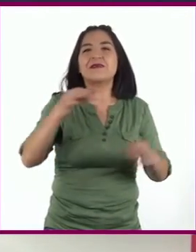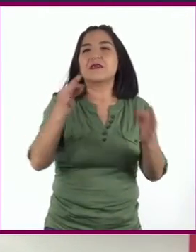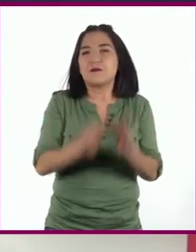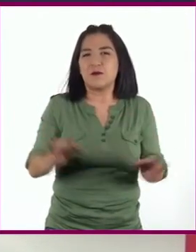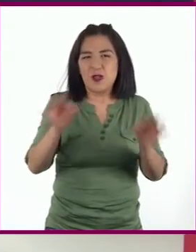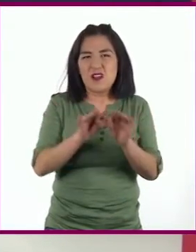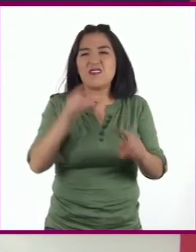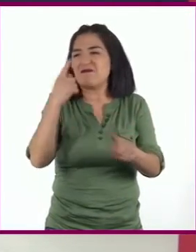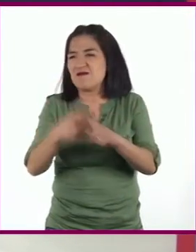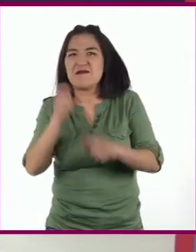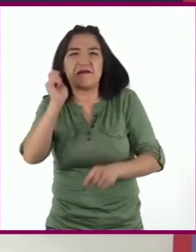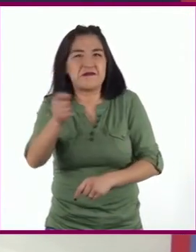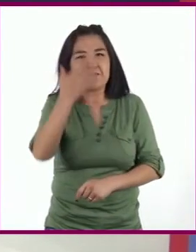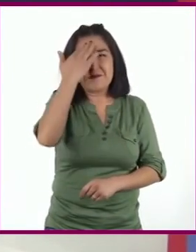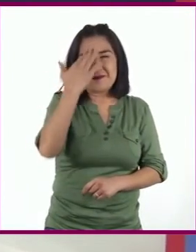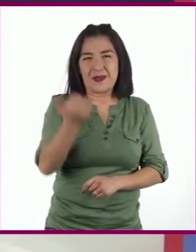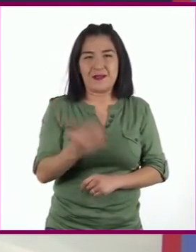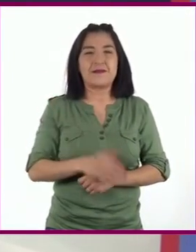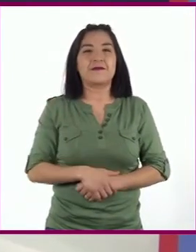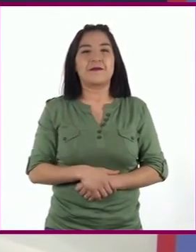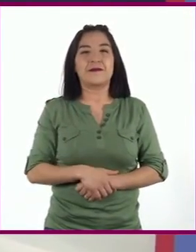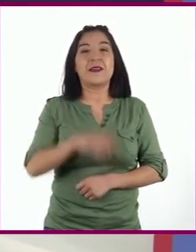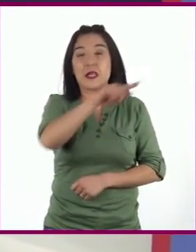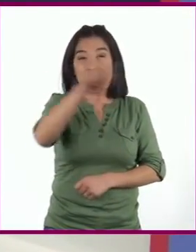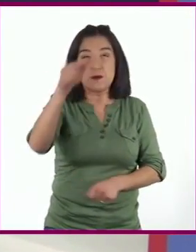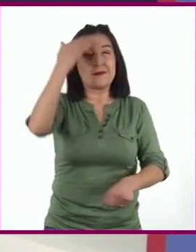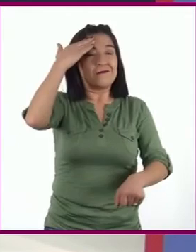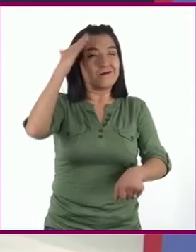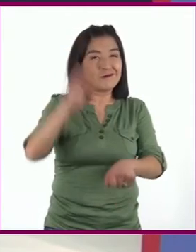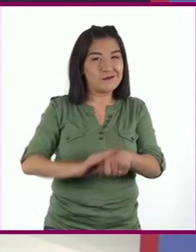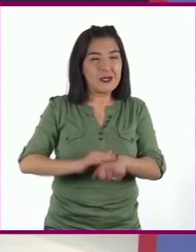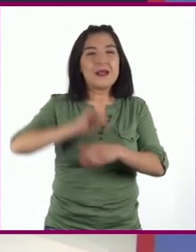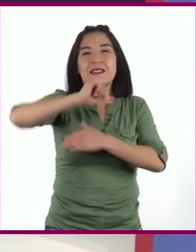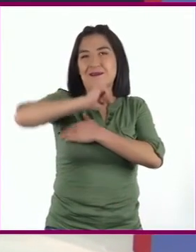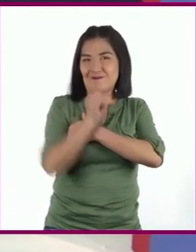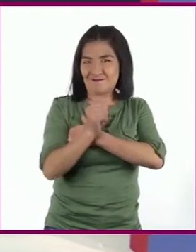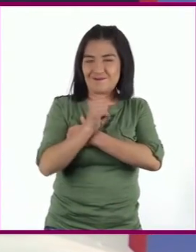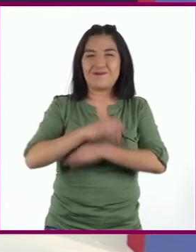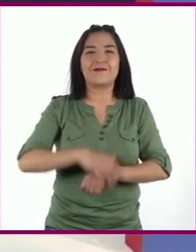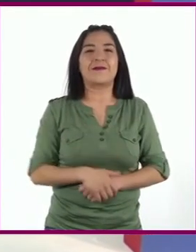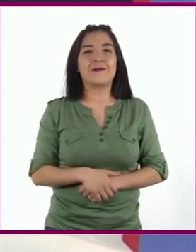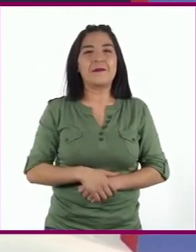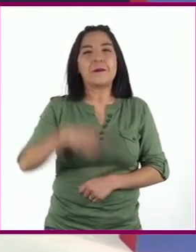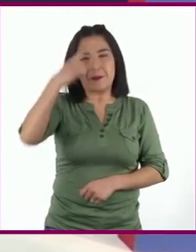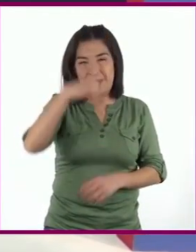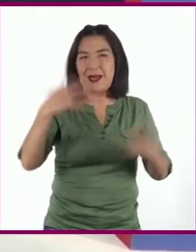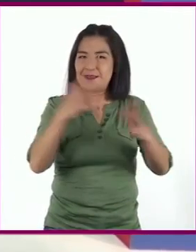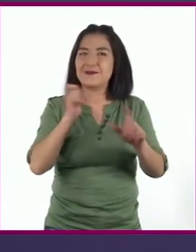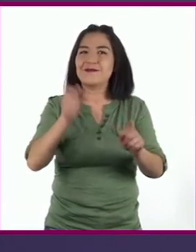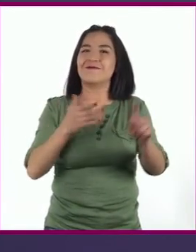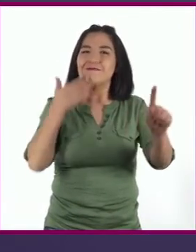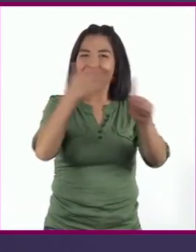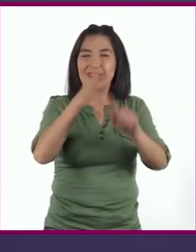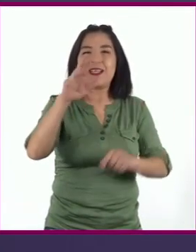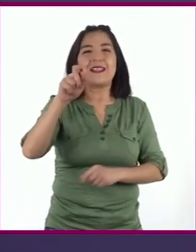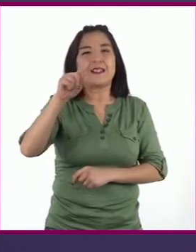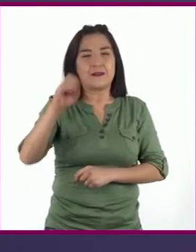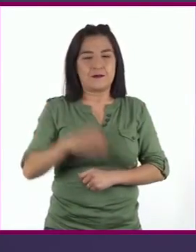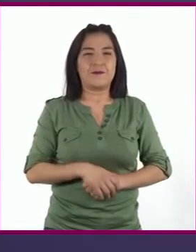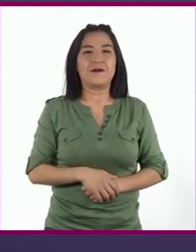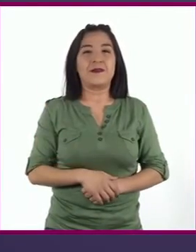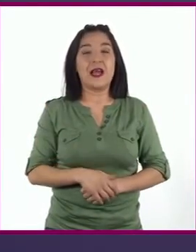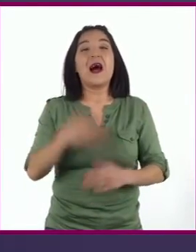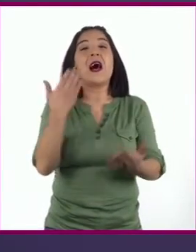eran los mayas? Guarden en la memoria esa información para cumplir el reto Ahora